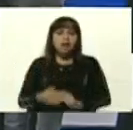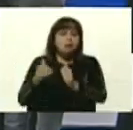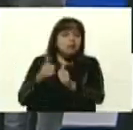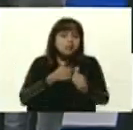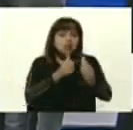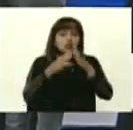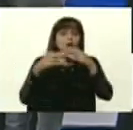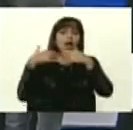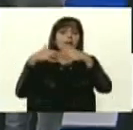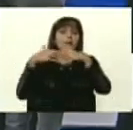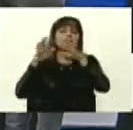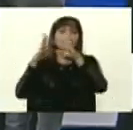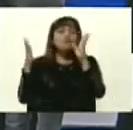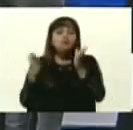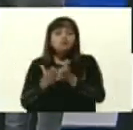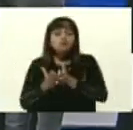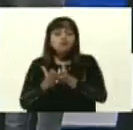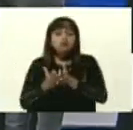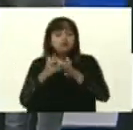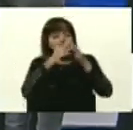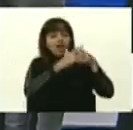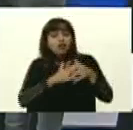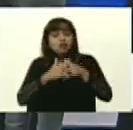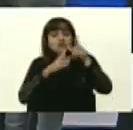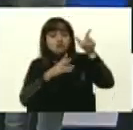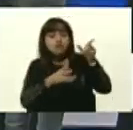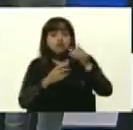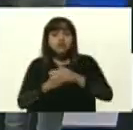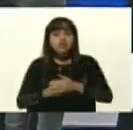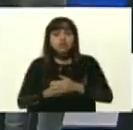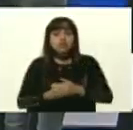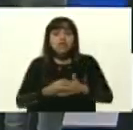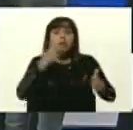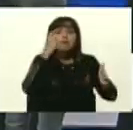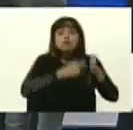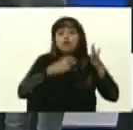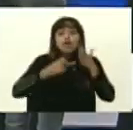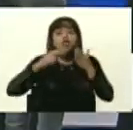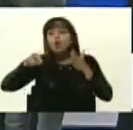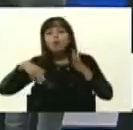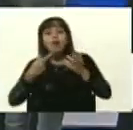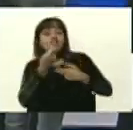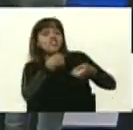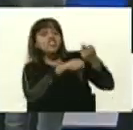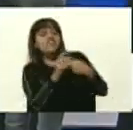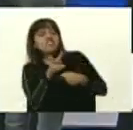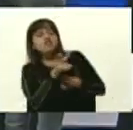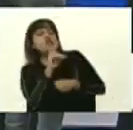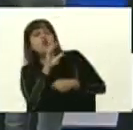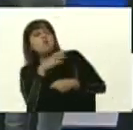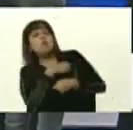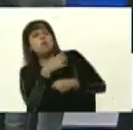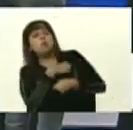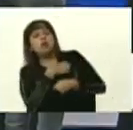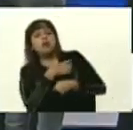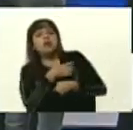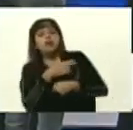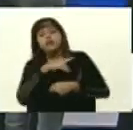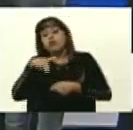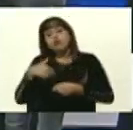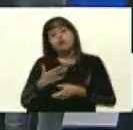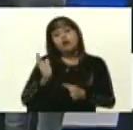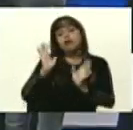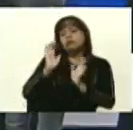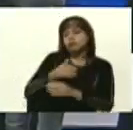todas las empresas en el mundo, en todo el mundo, y les prohibieron exportar ese alimento a Venezuela. Nosotros nos quedamos de brazos